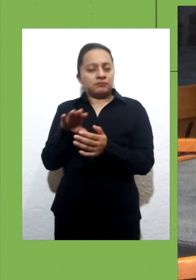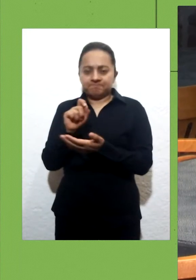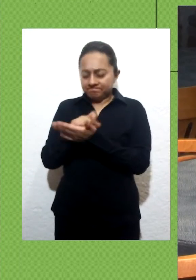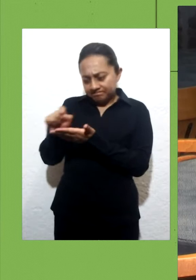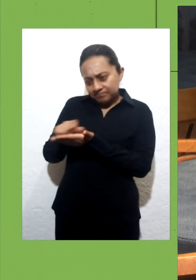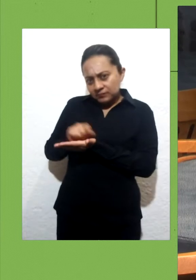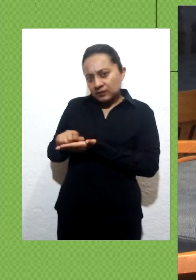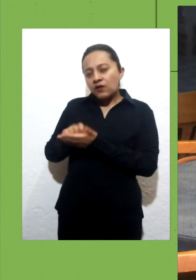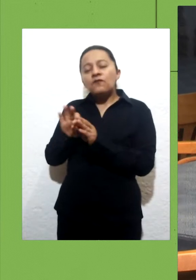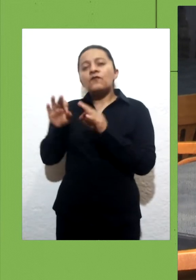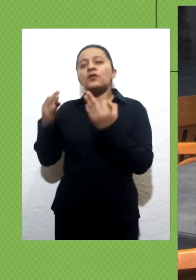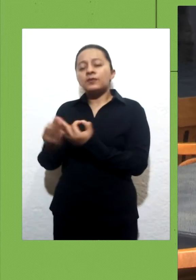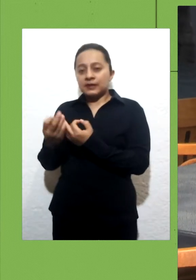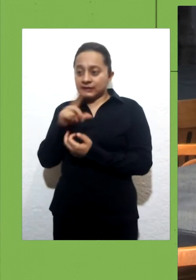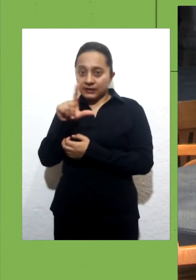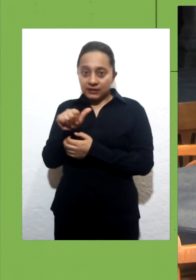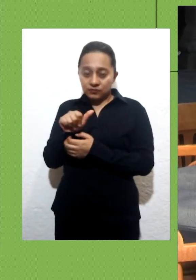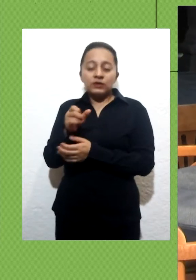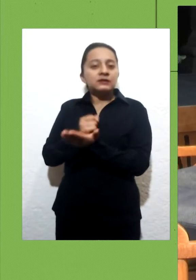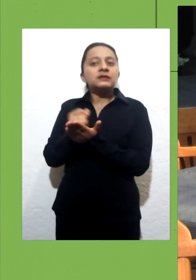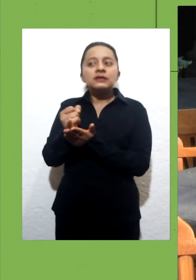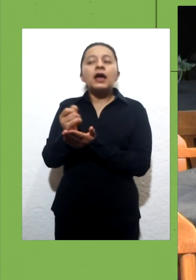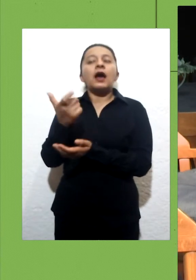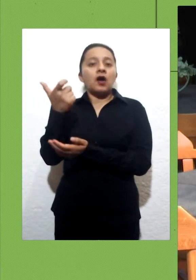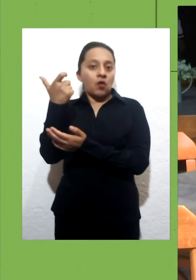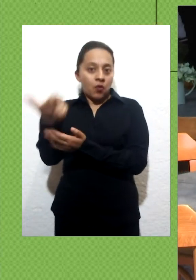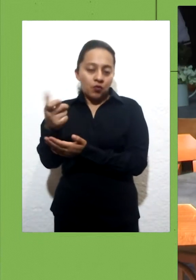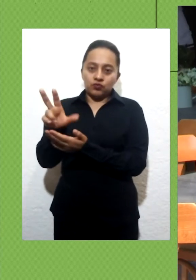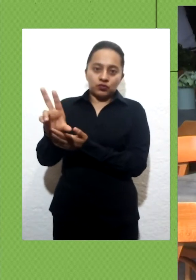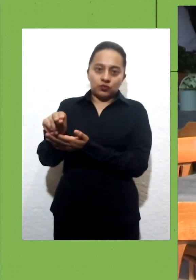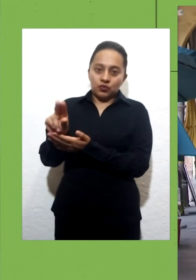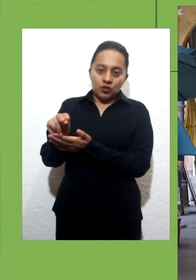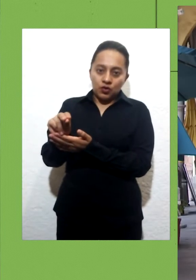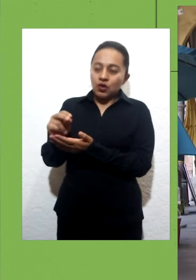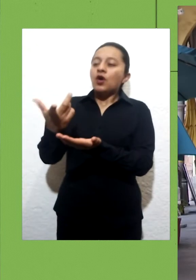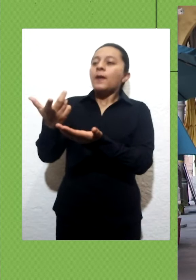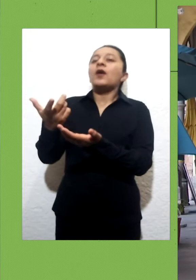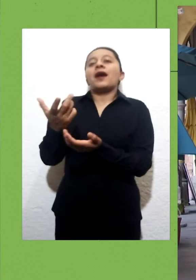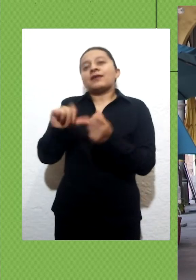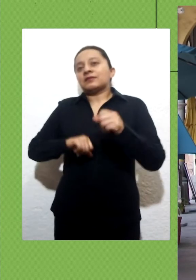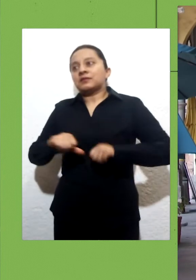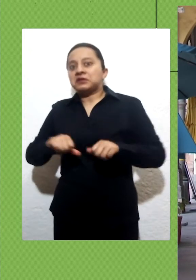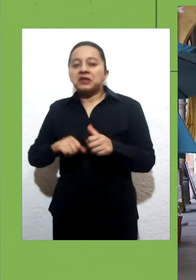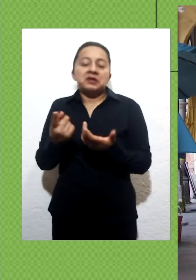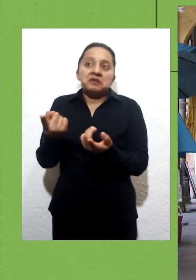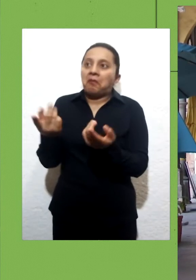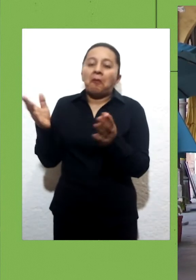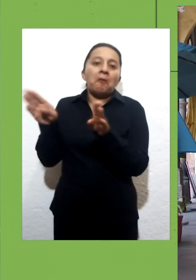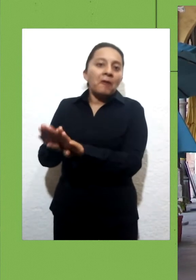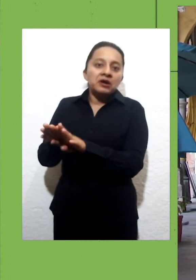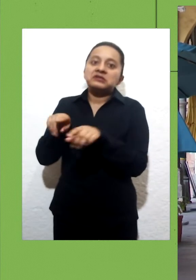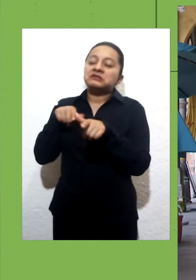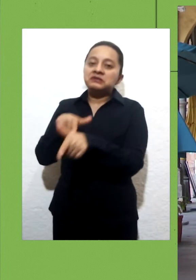podido abrir a causa de la pandemia, la reducción a quienes han disminuido la cantidad de residuos y a quienes realizan el pago único